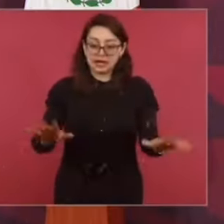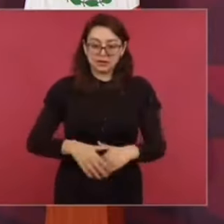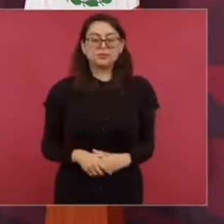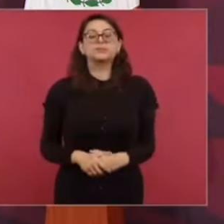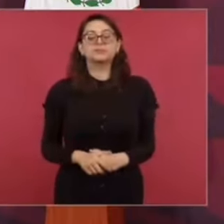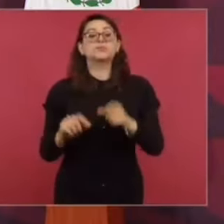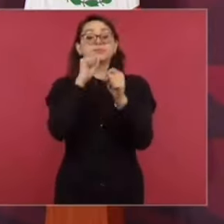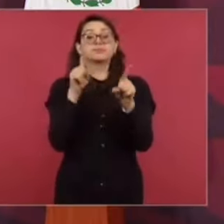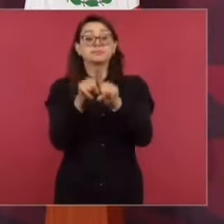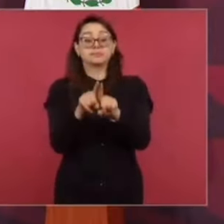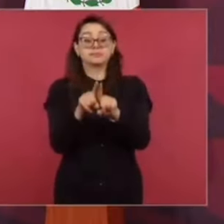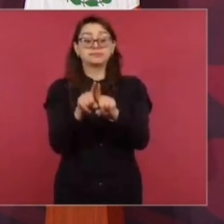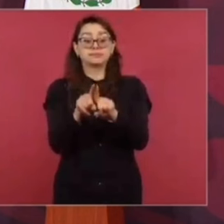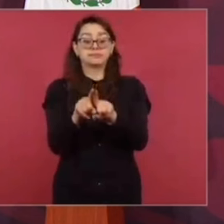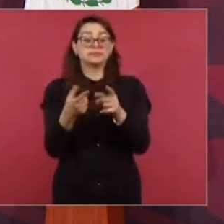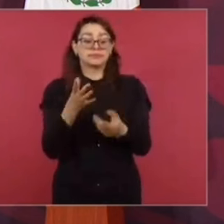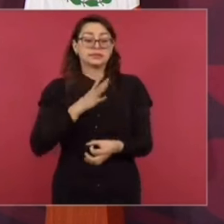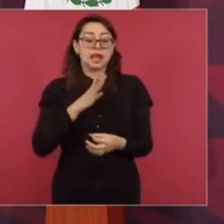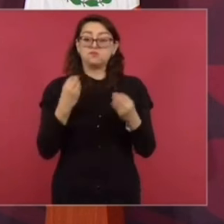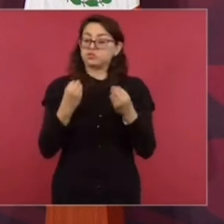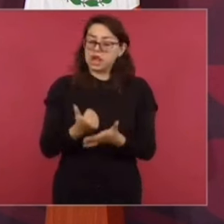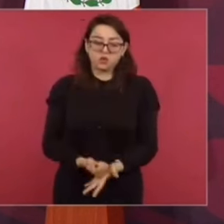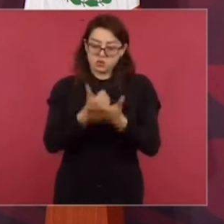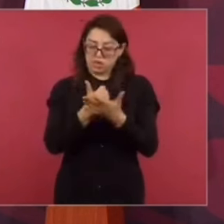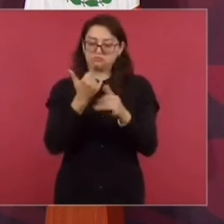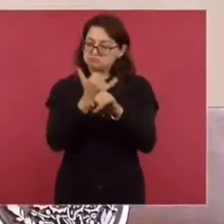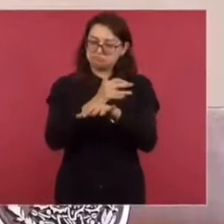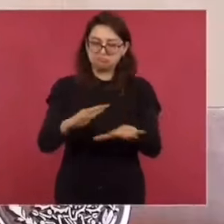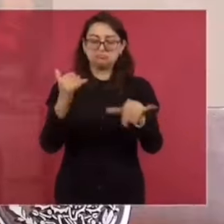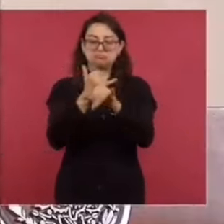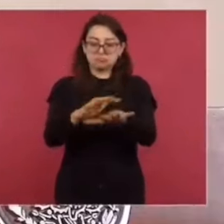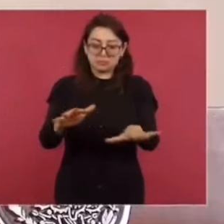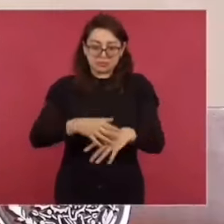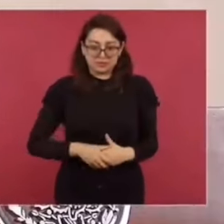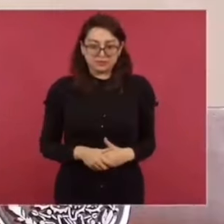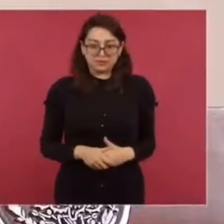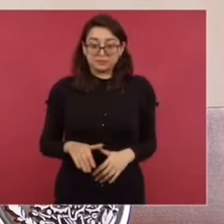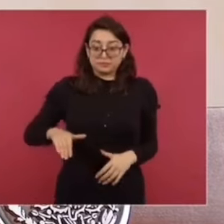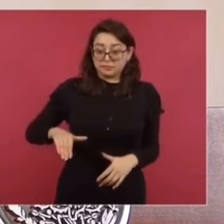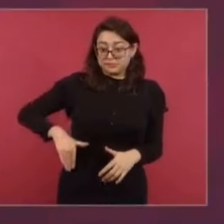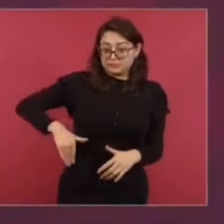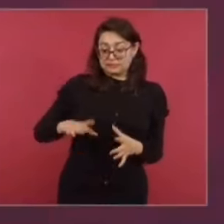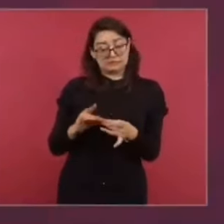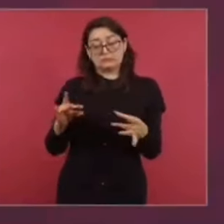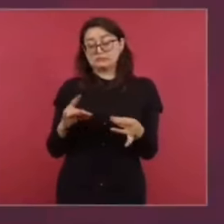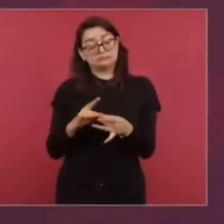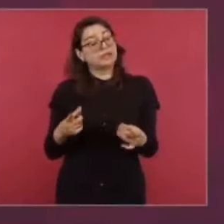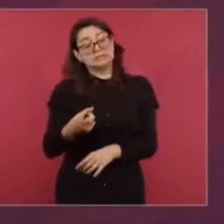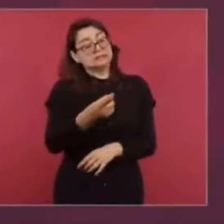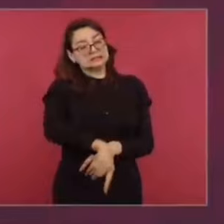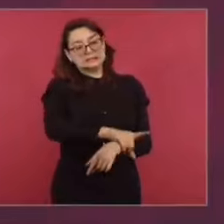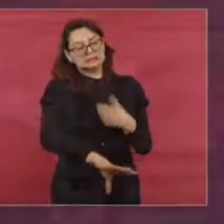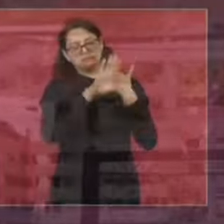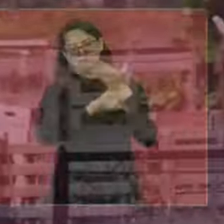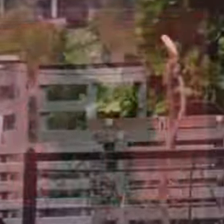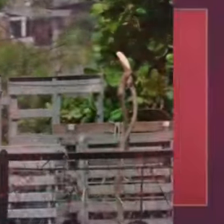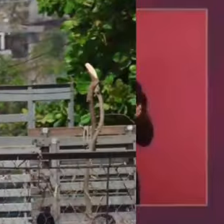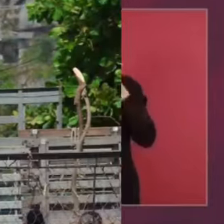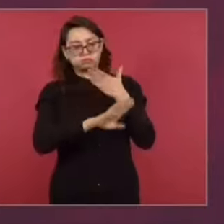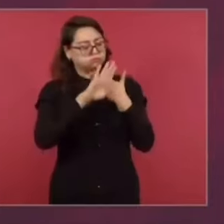Y también nos ayuda mucho, porque acabamos ahora de dar a conocer cómo nuestros opositores, adversarios,